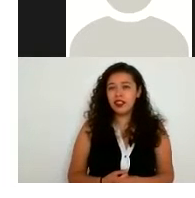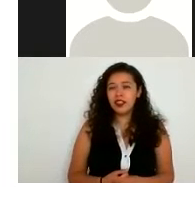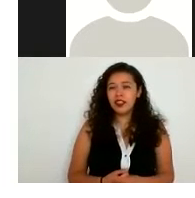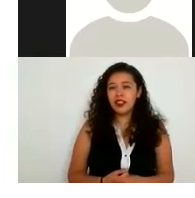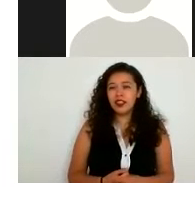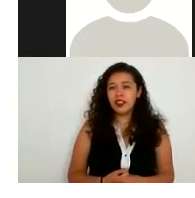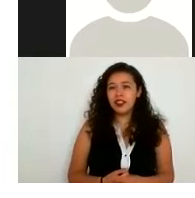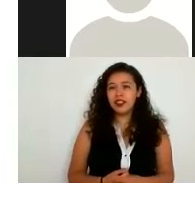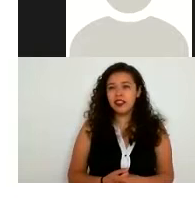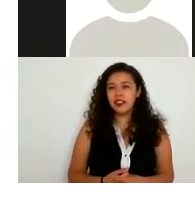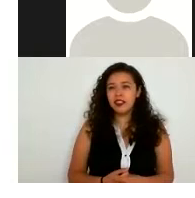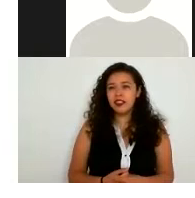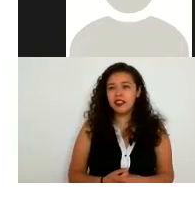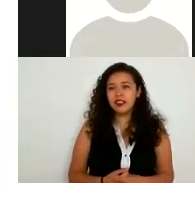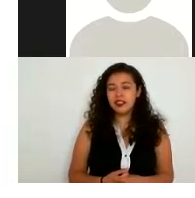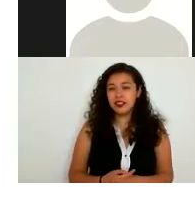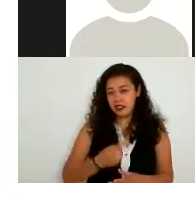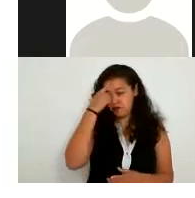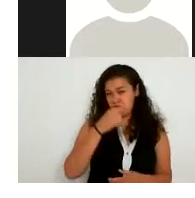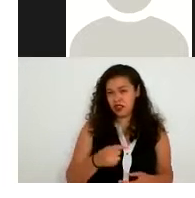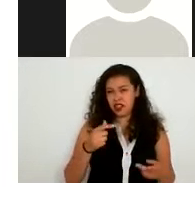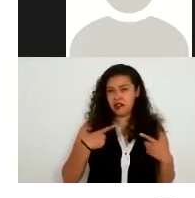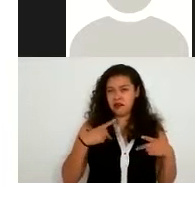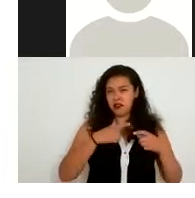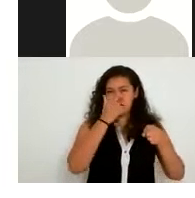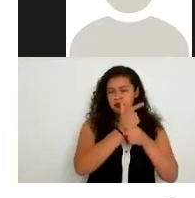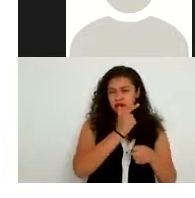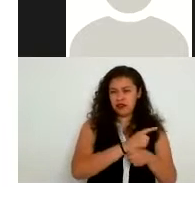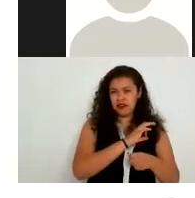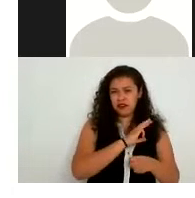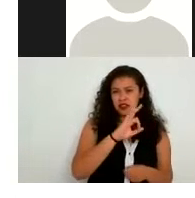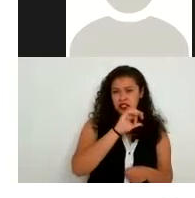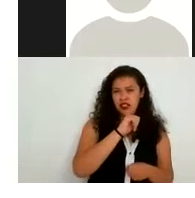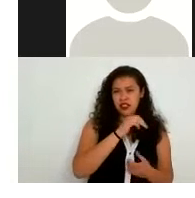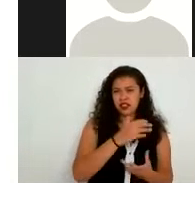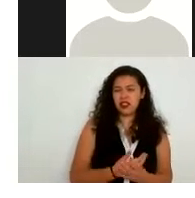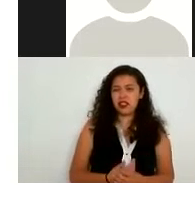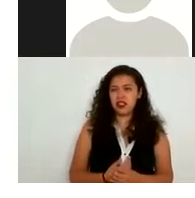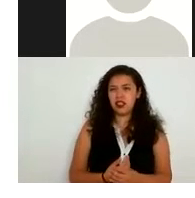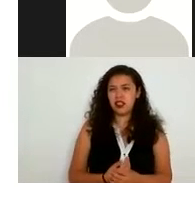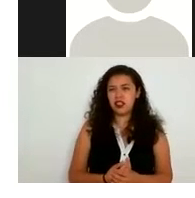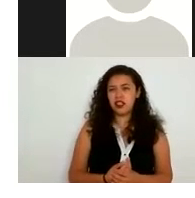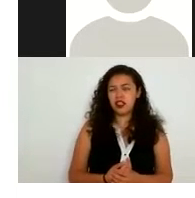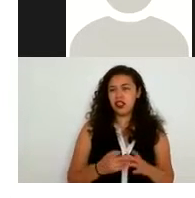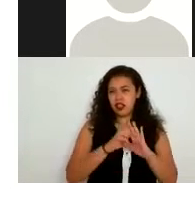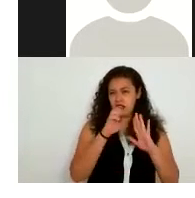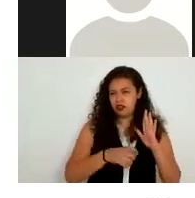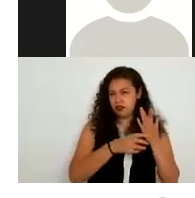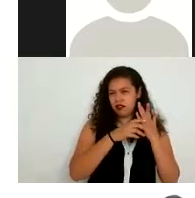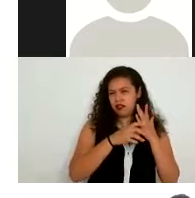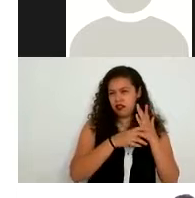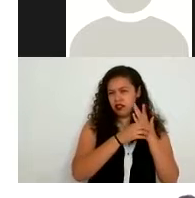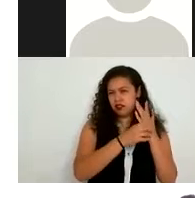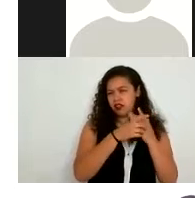desagregación la identificación del mismo Ya Alejandro les proporcionará un ejemplo y el tratamiento pues ya lo